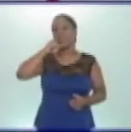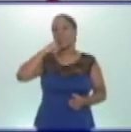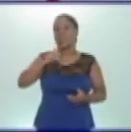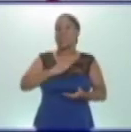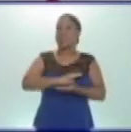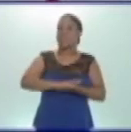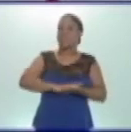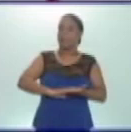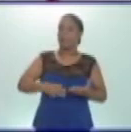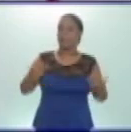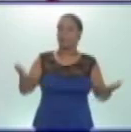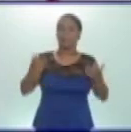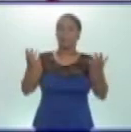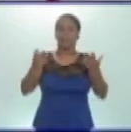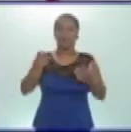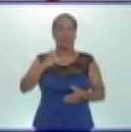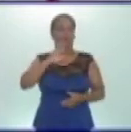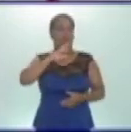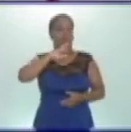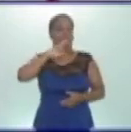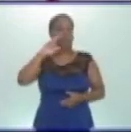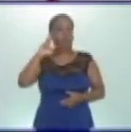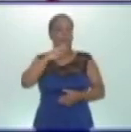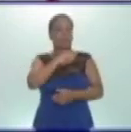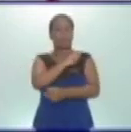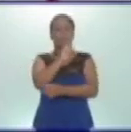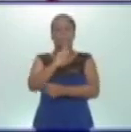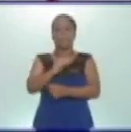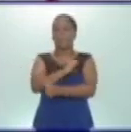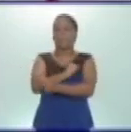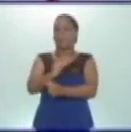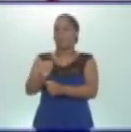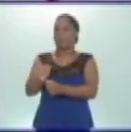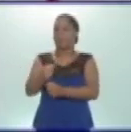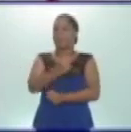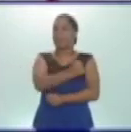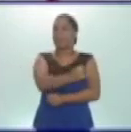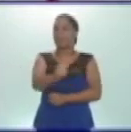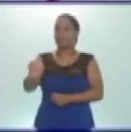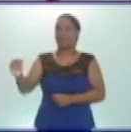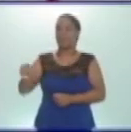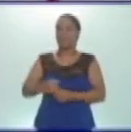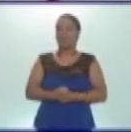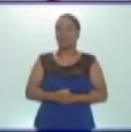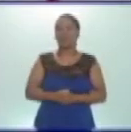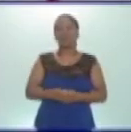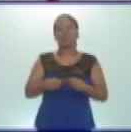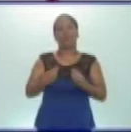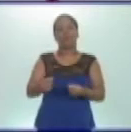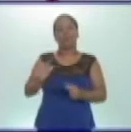número 3 de su trabajo práctico integrador. Se los dejo un breve tiempo para que tomen notas.